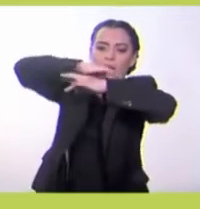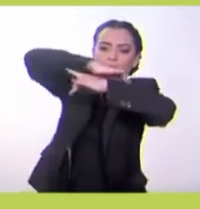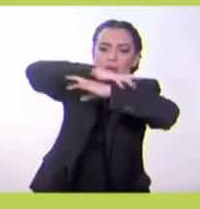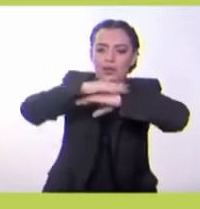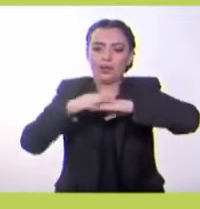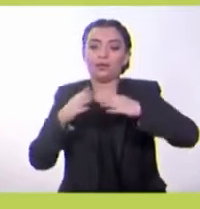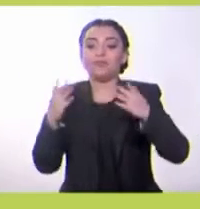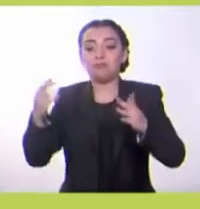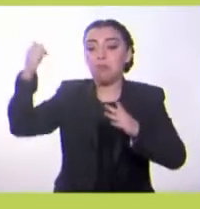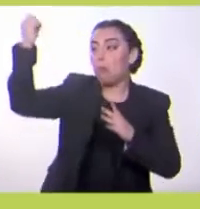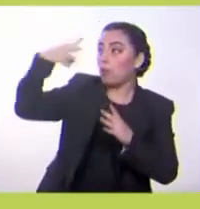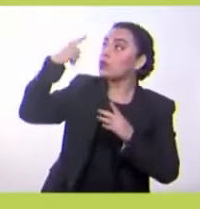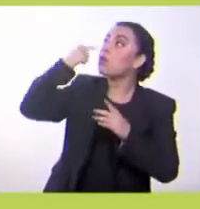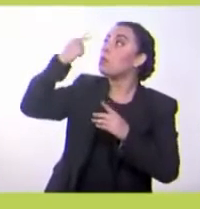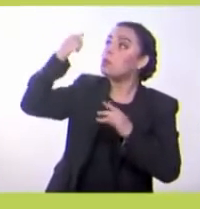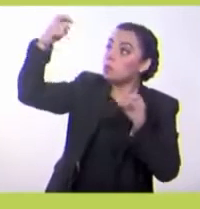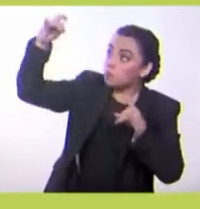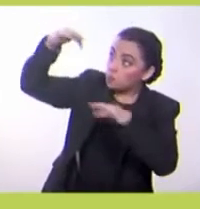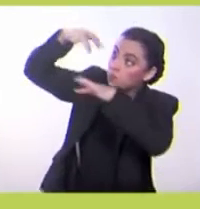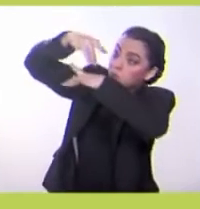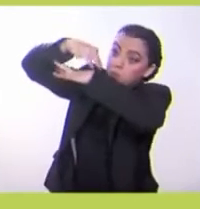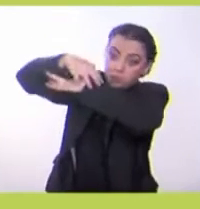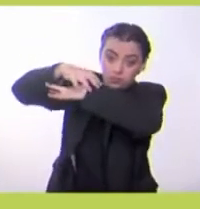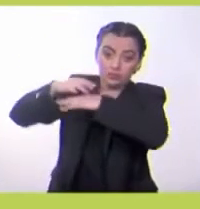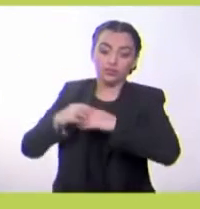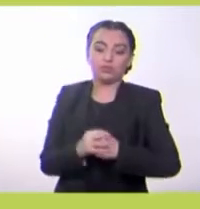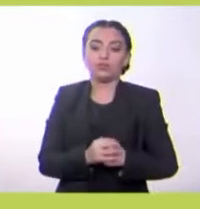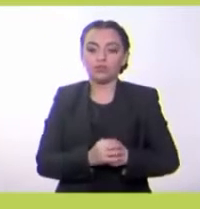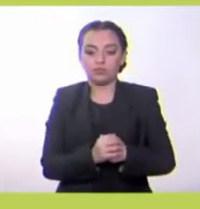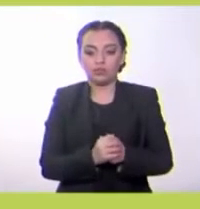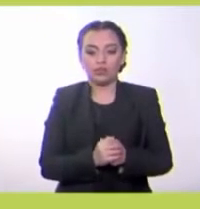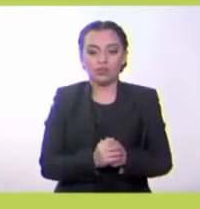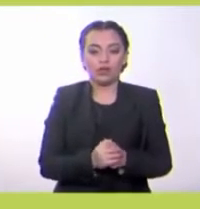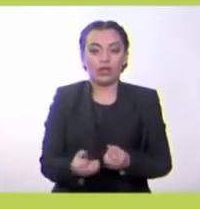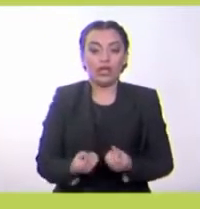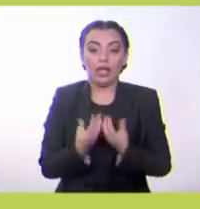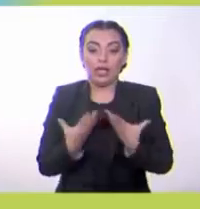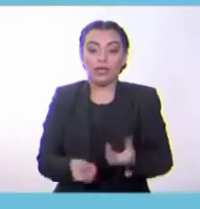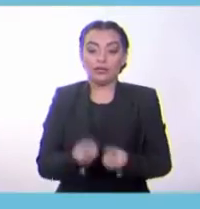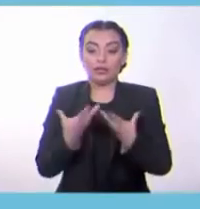luz solar. Ejemplo, el chichipince es un arbusto.